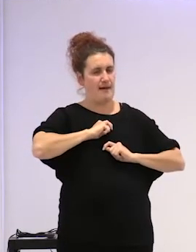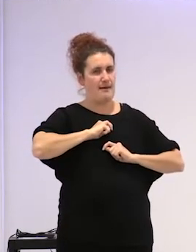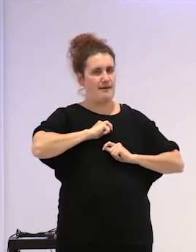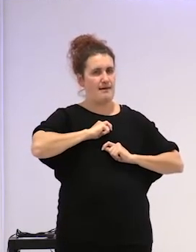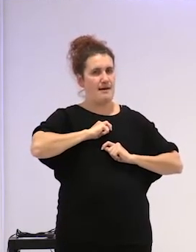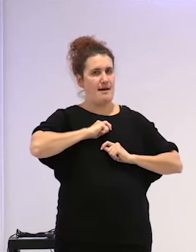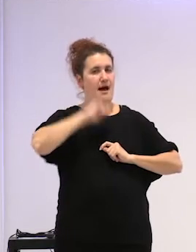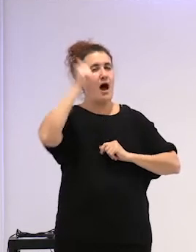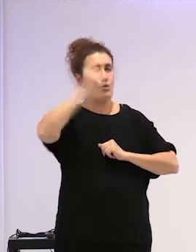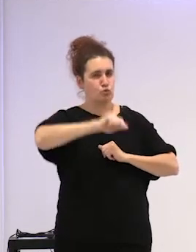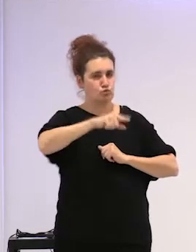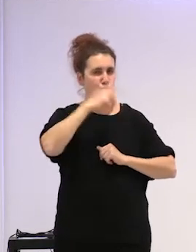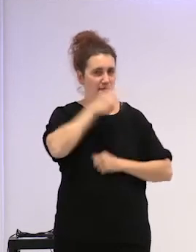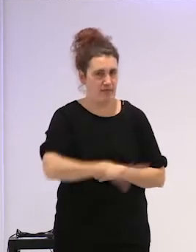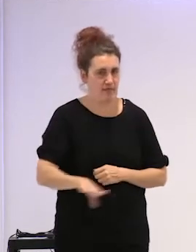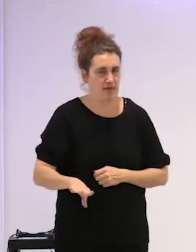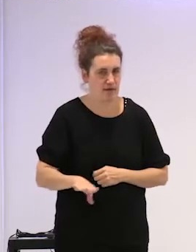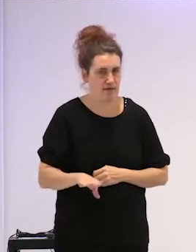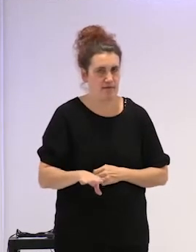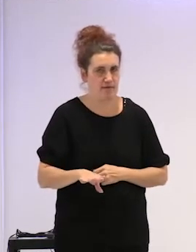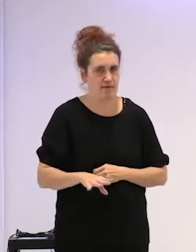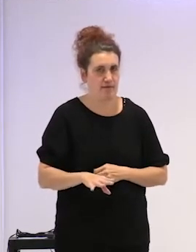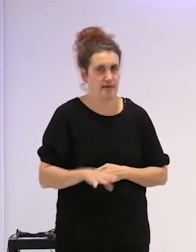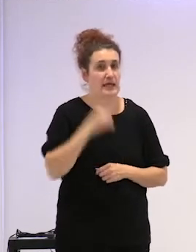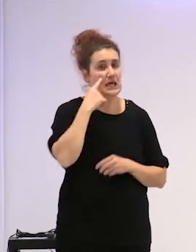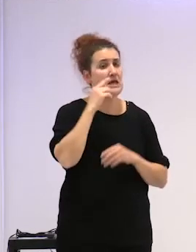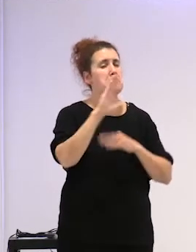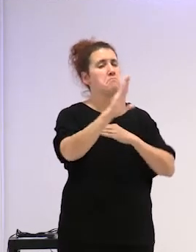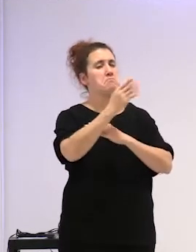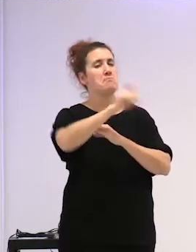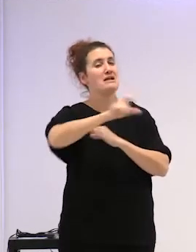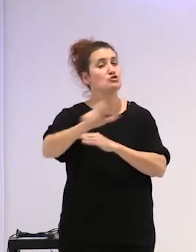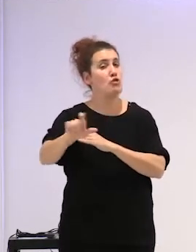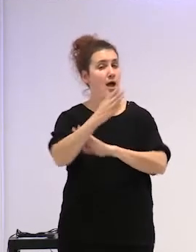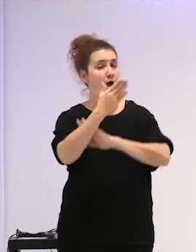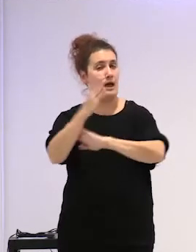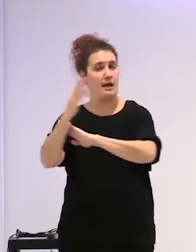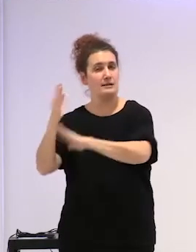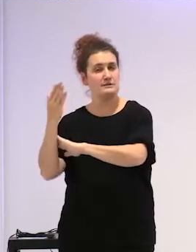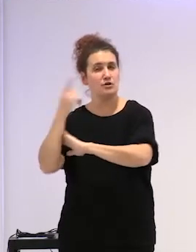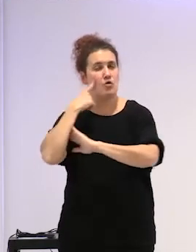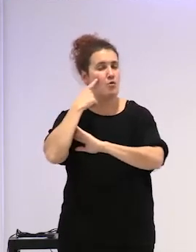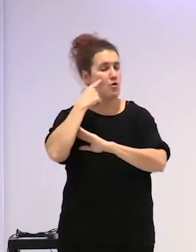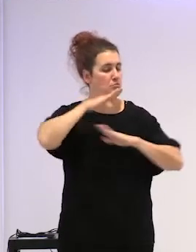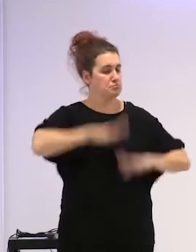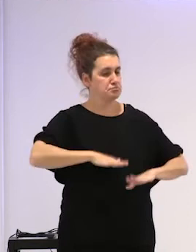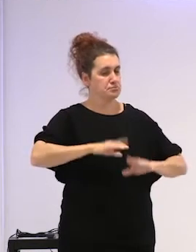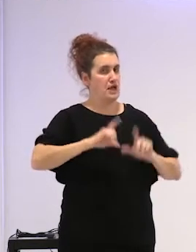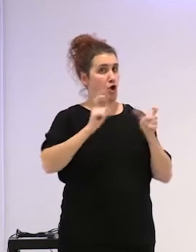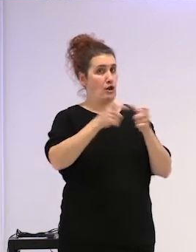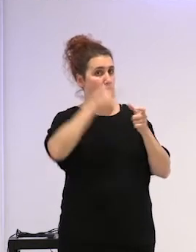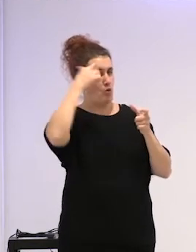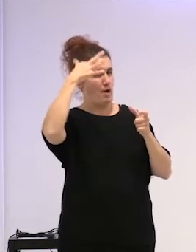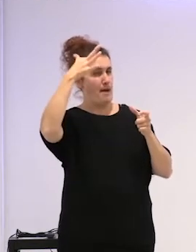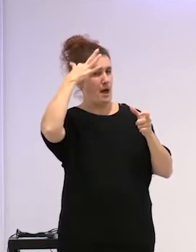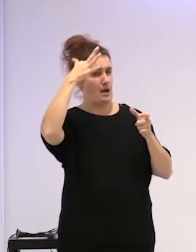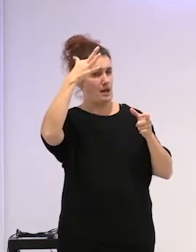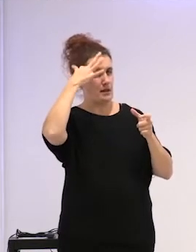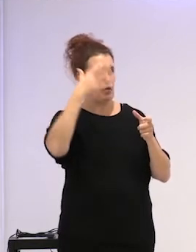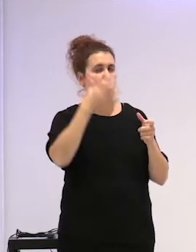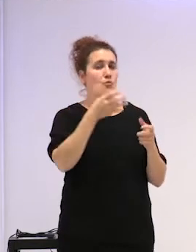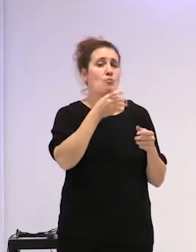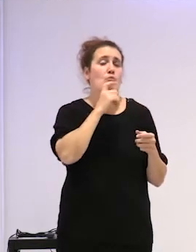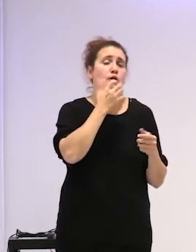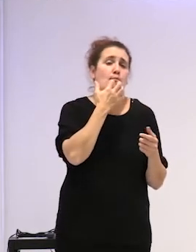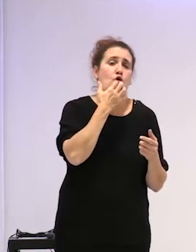infancia. Y nos ha presentado a personajes que se van quedando en el imaginario colectivo como Monster,